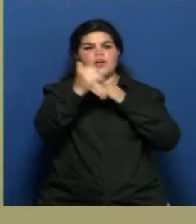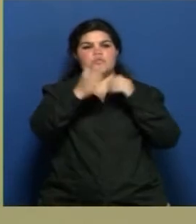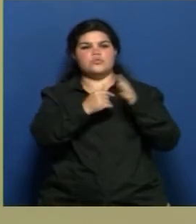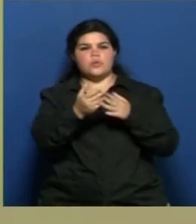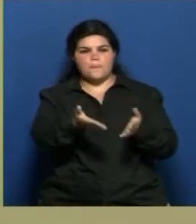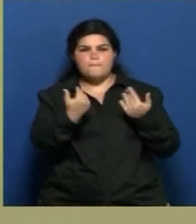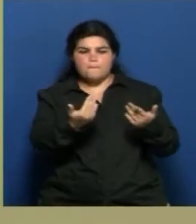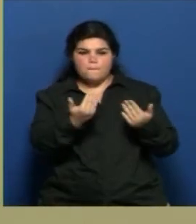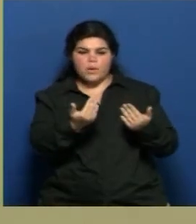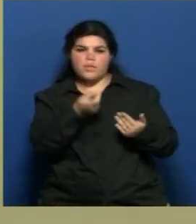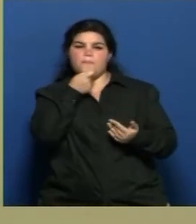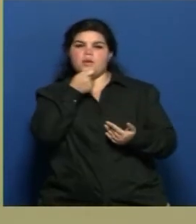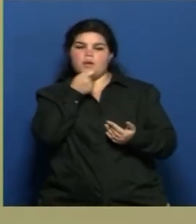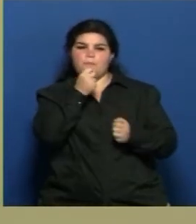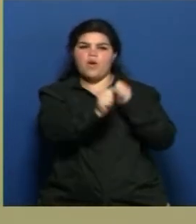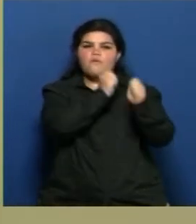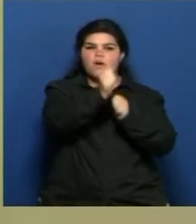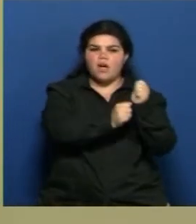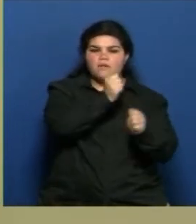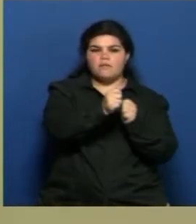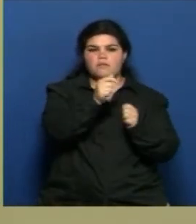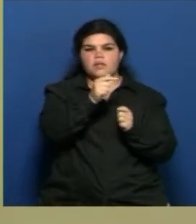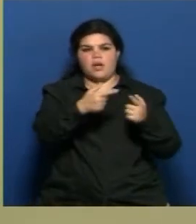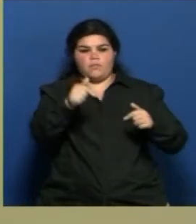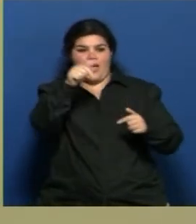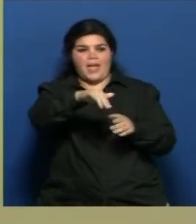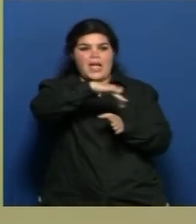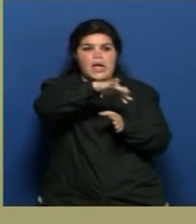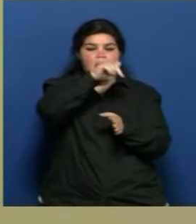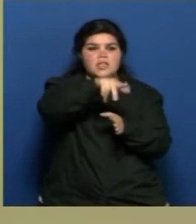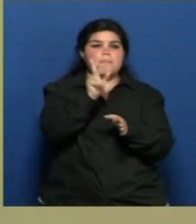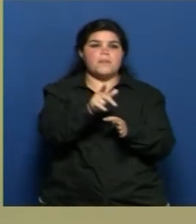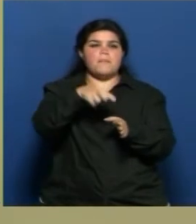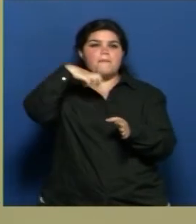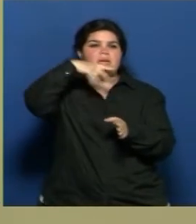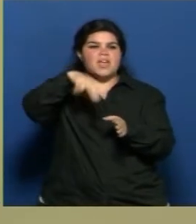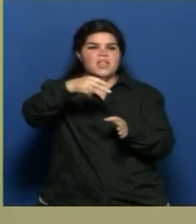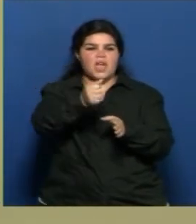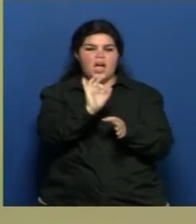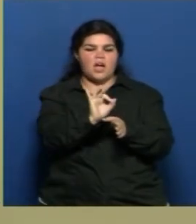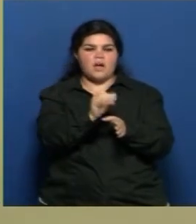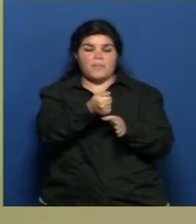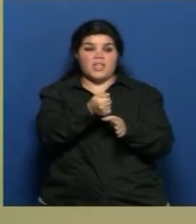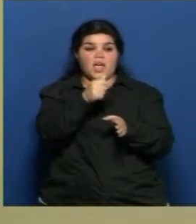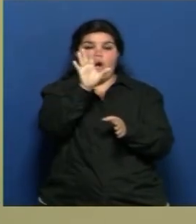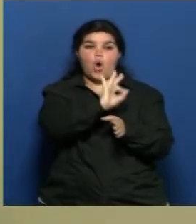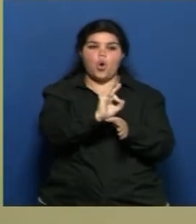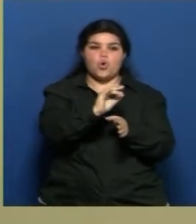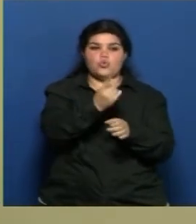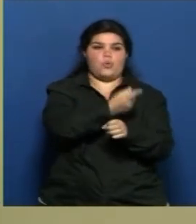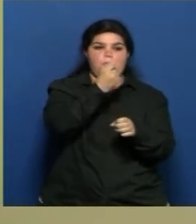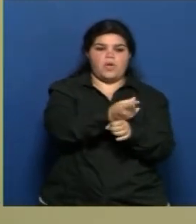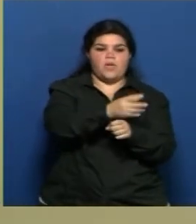¿Podemos seguir instalando, por ejemplo, fábricas e industrias en la zona de Rodríguez Peña o no es un lugar apto? ¿O el futuro es estos polos